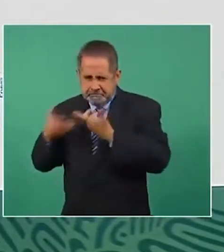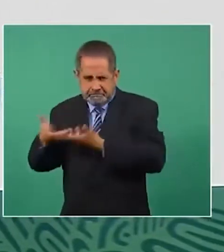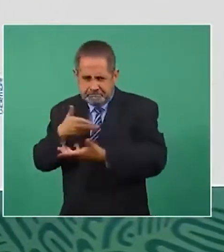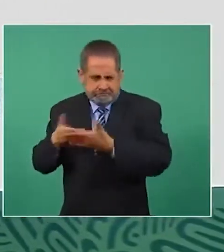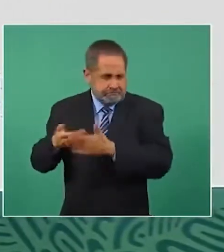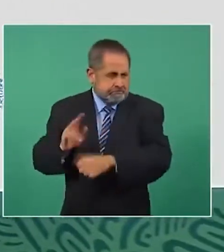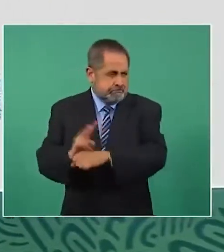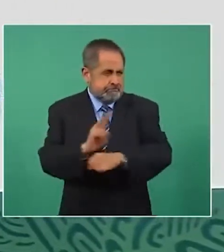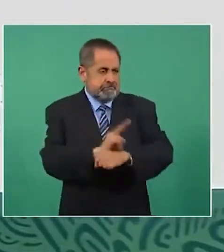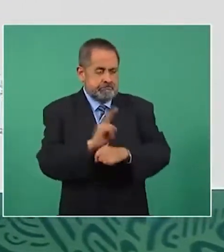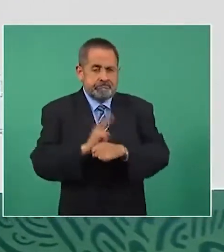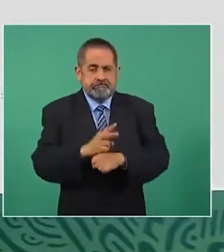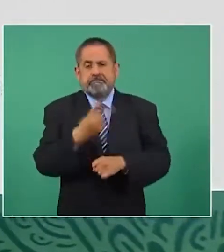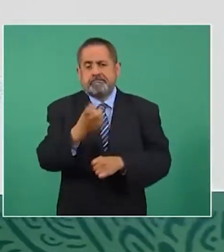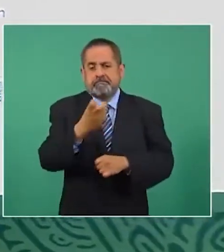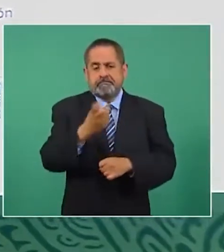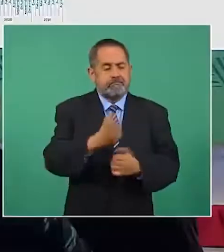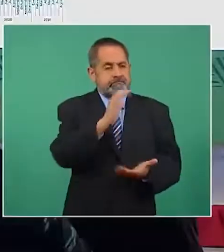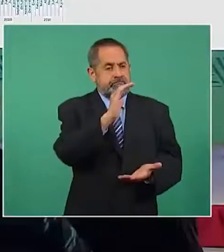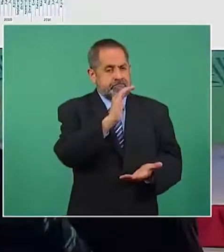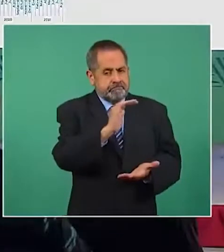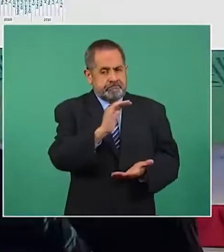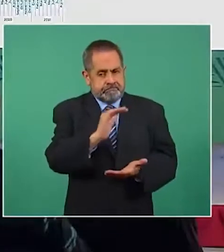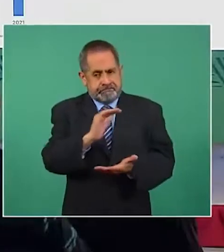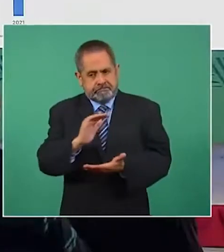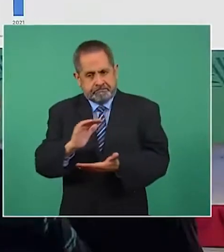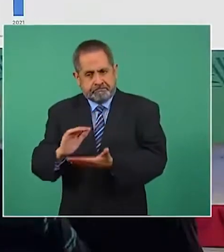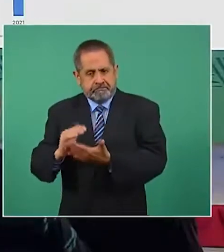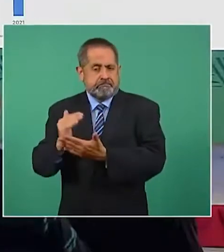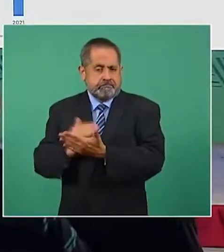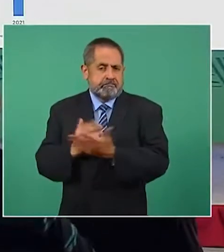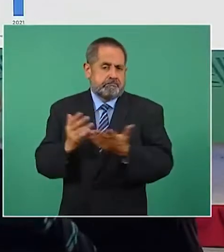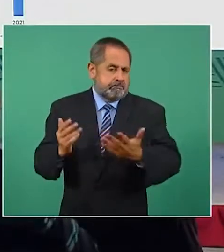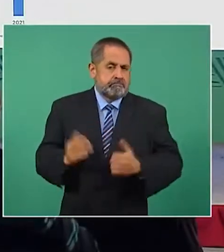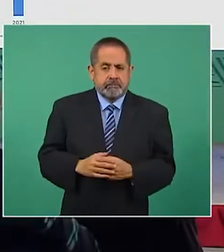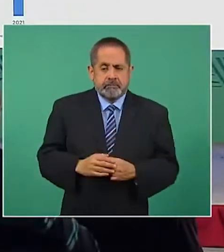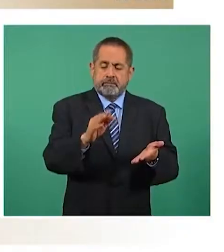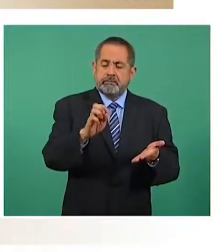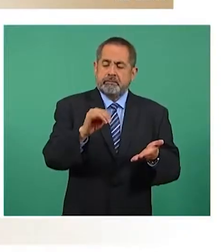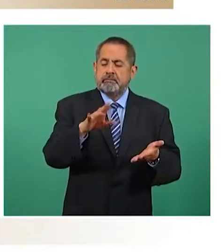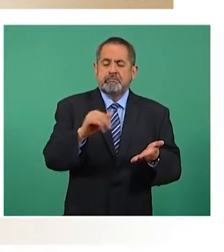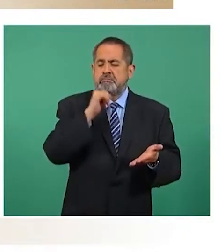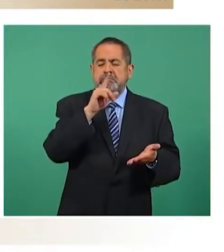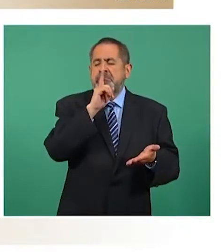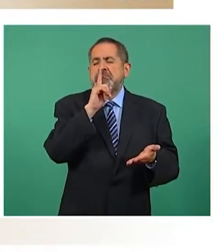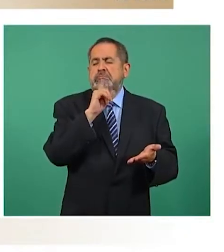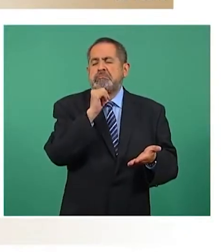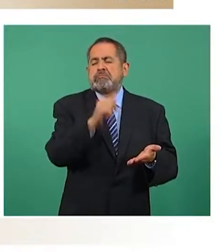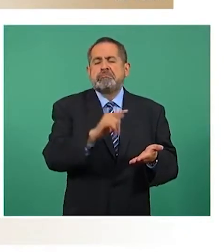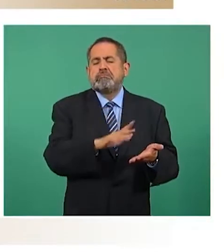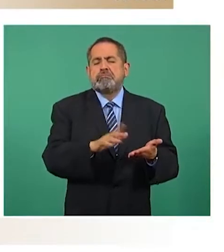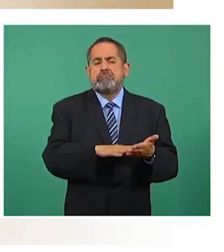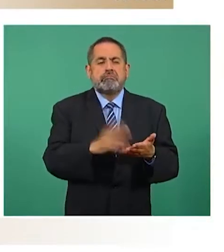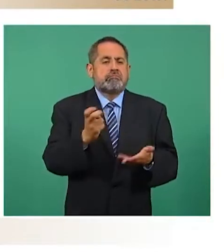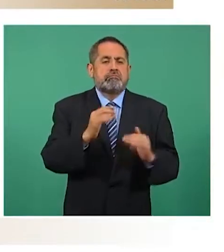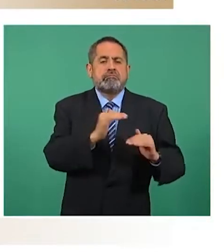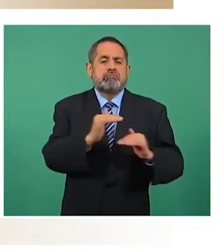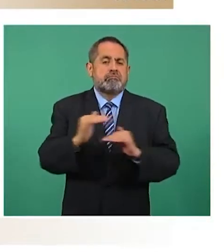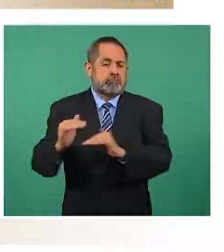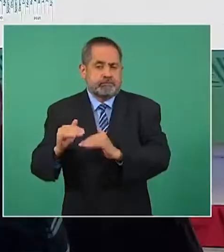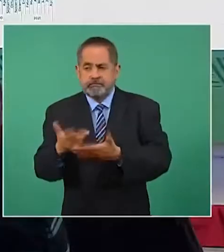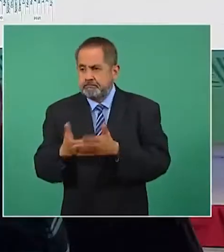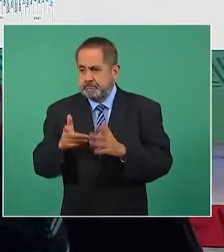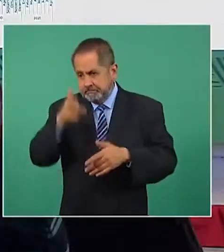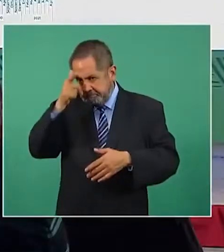anunció que la violencia familiar, la violación y el feminicidio siguen a la alza este año. Este último delito ha aumentado en un 8%